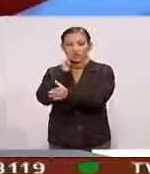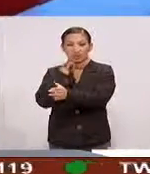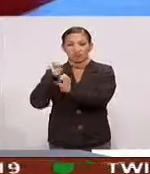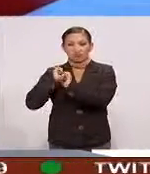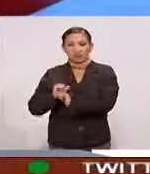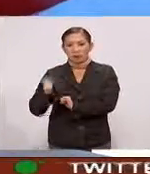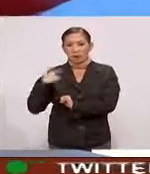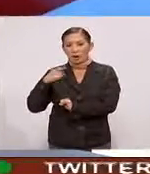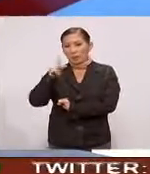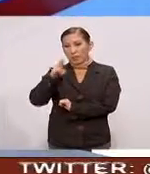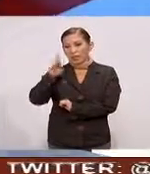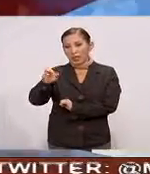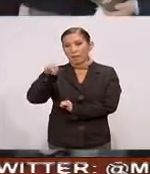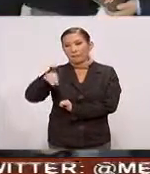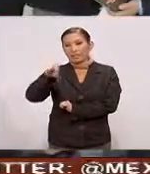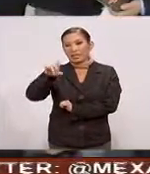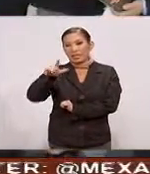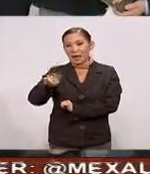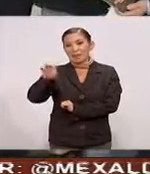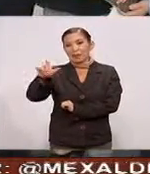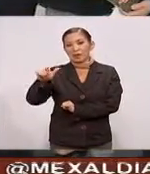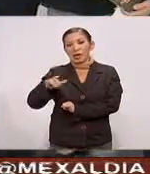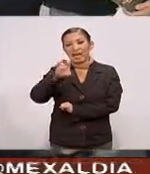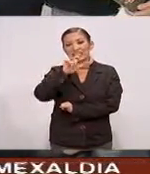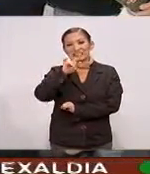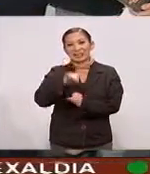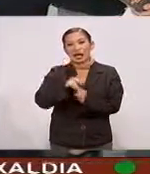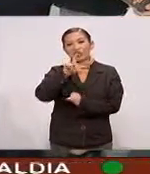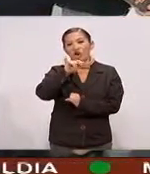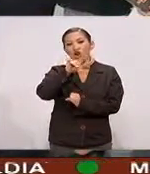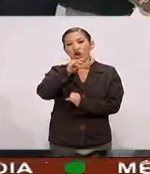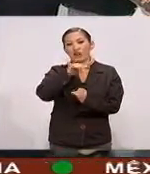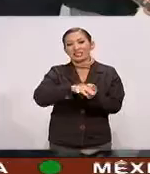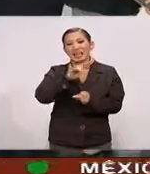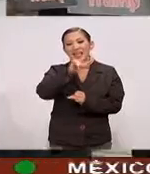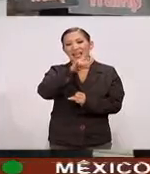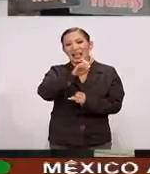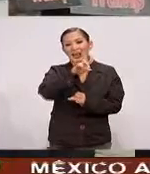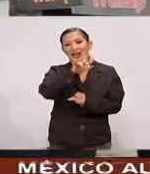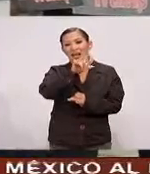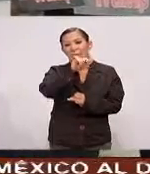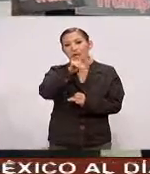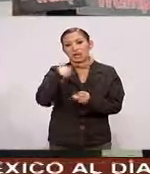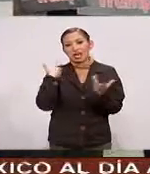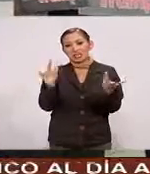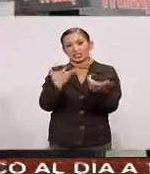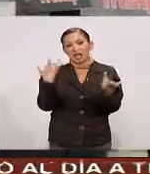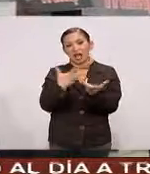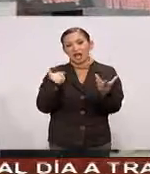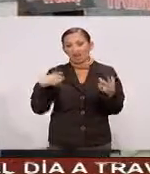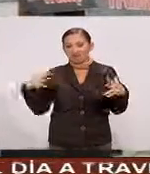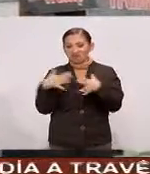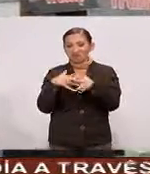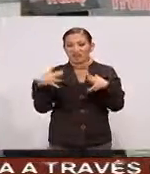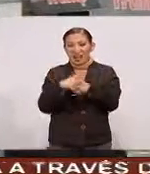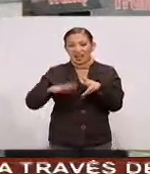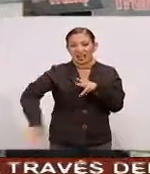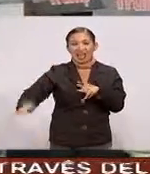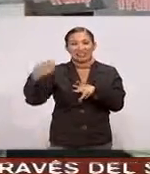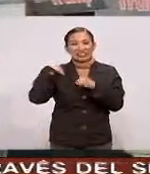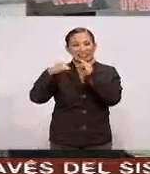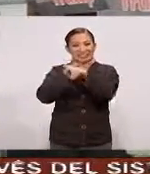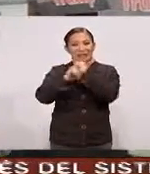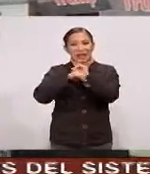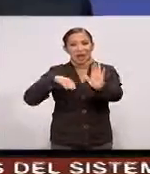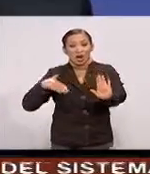Encabezados por los periodistas Miguel Barbosa Alejandro Encinas Dolores Padierna Y Angélica de la Peña Emprendieron una guerra En redes sociales